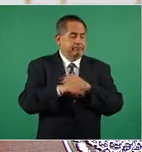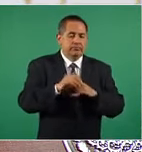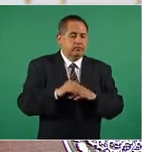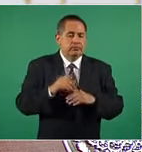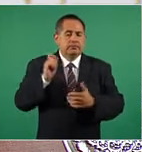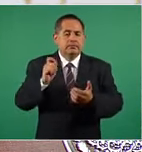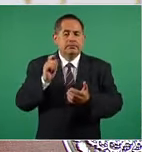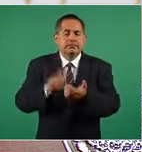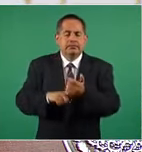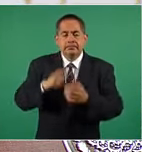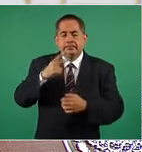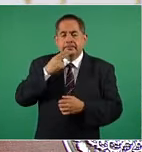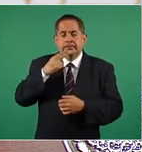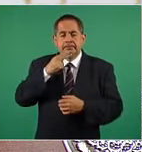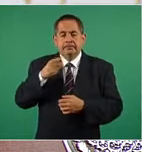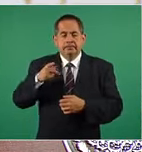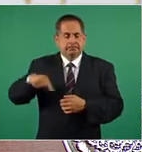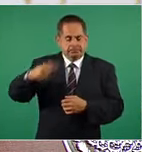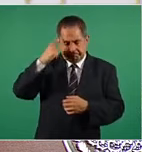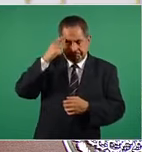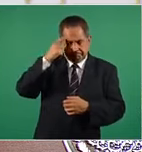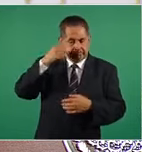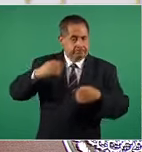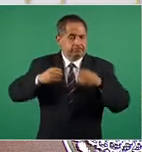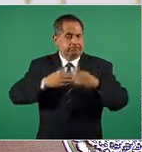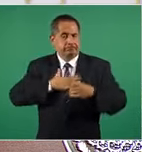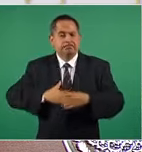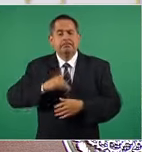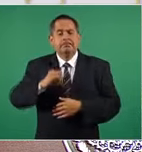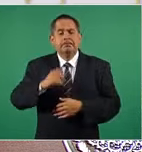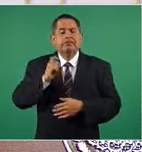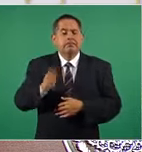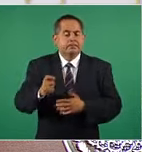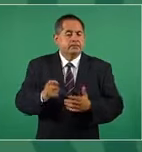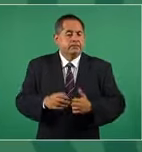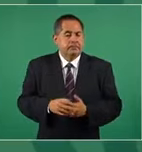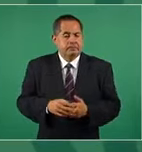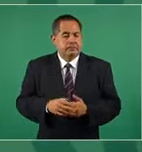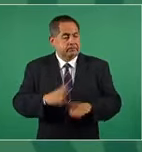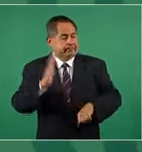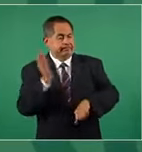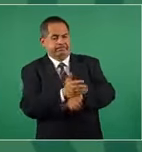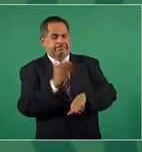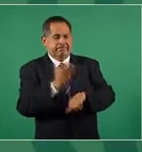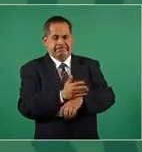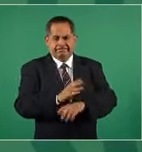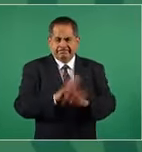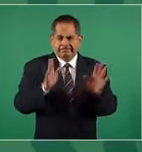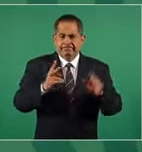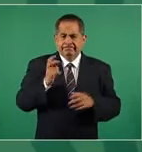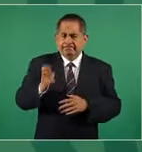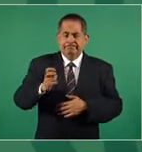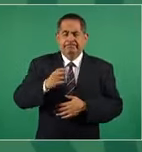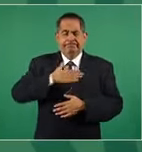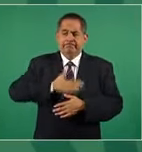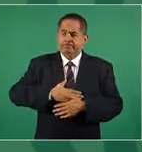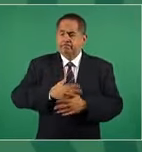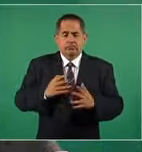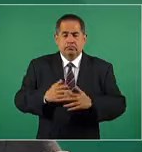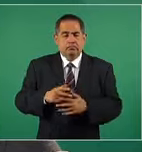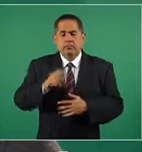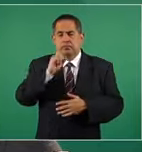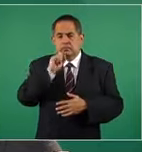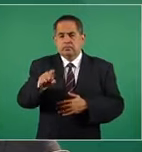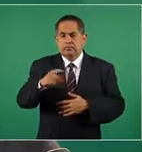La justicia, siempre lo he dicho, no sólo es castigar, la justicia es también